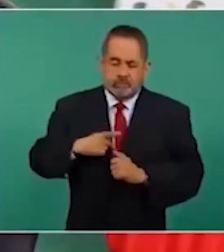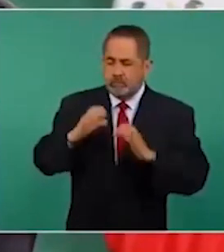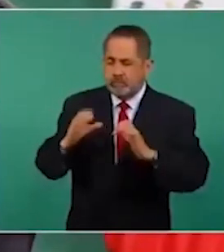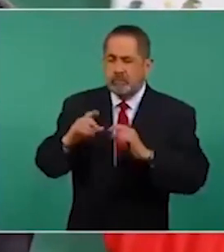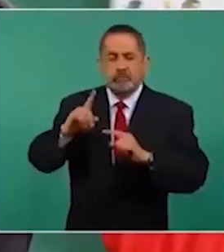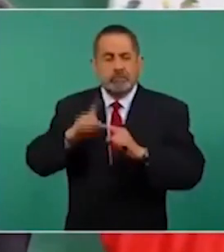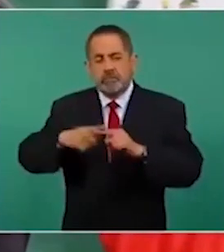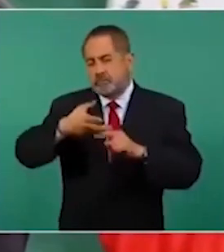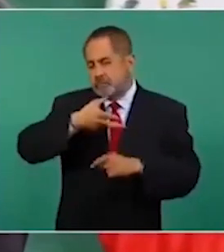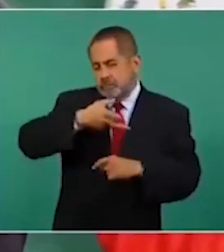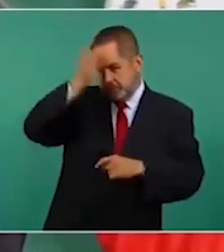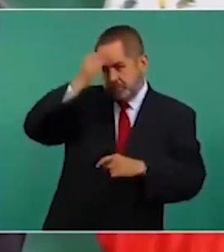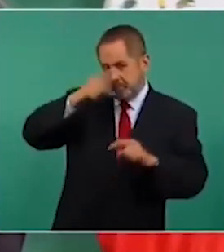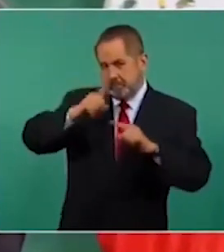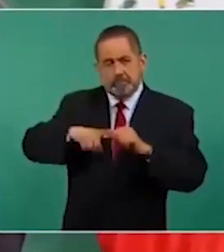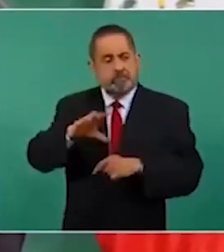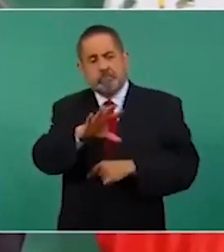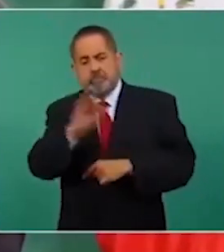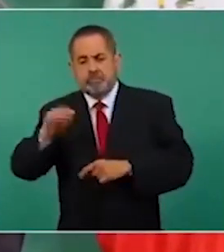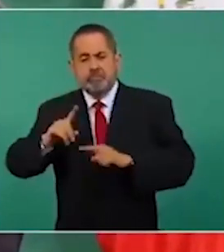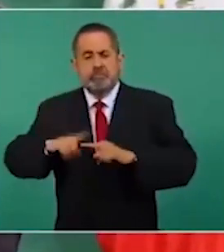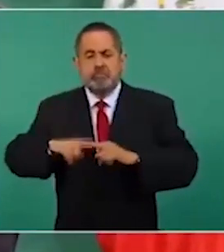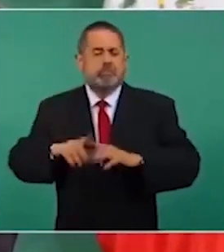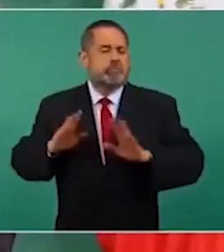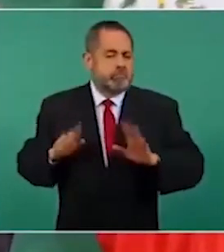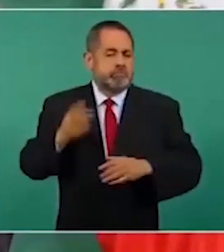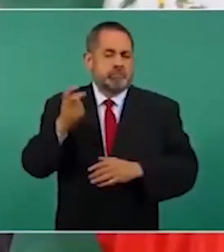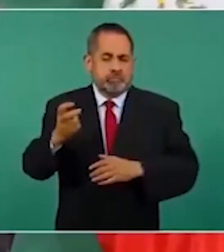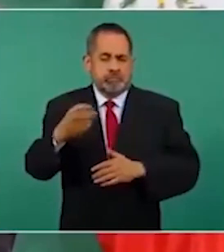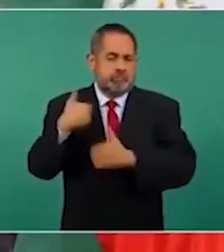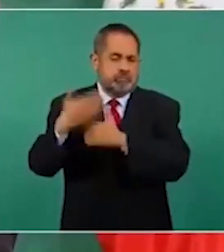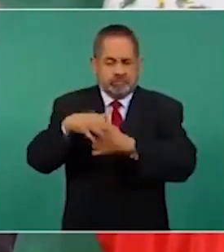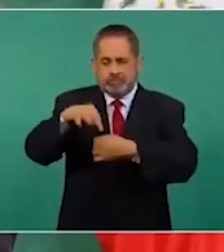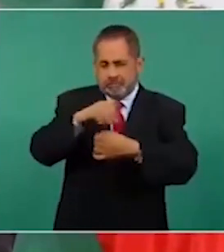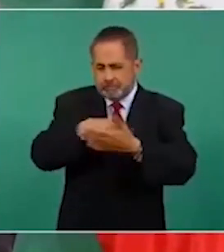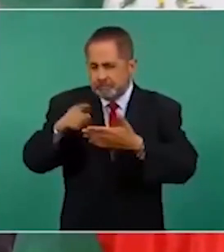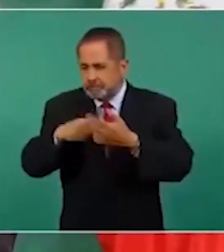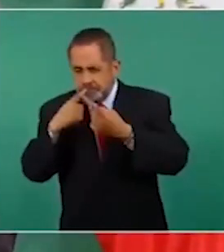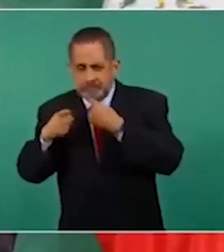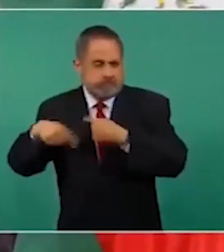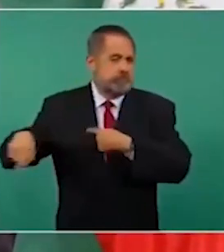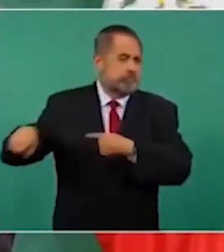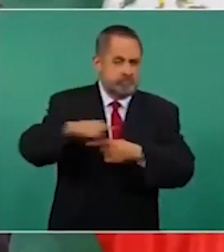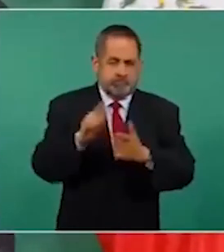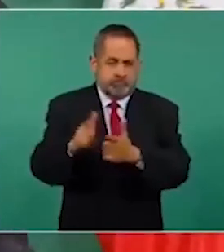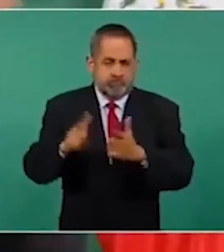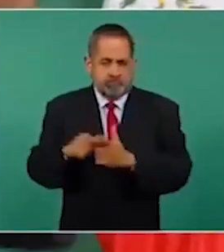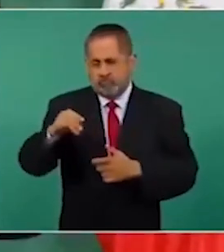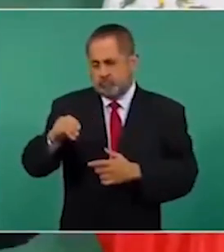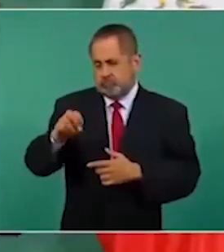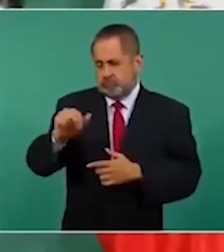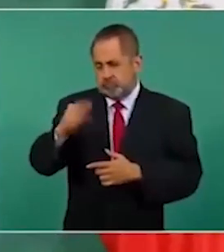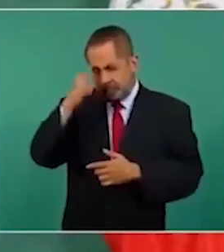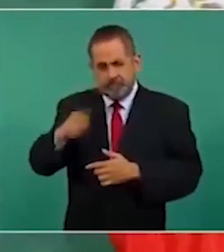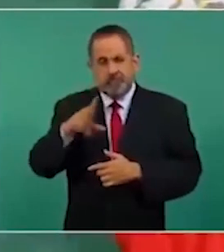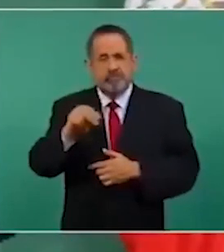las elecciones de candidatos para que no